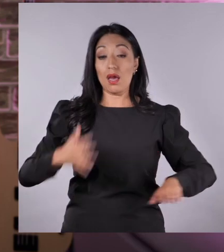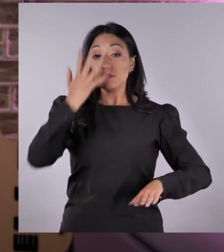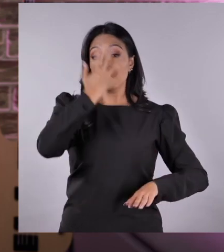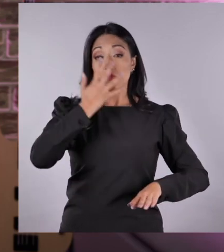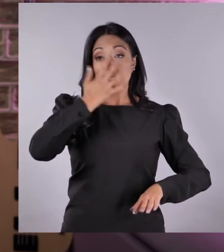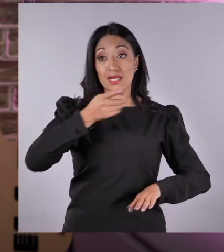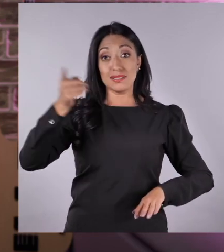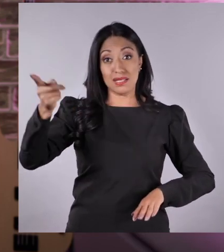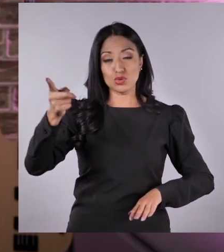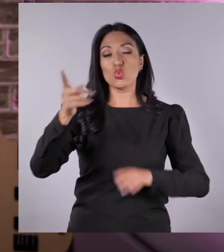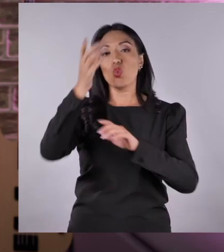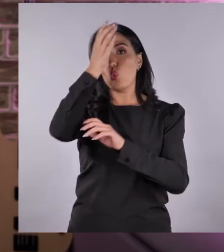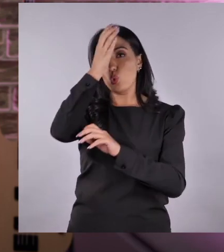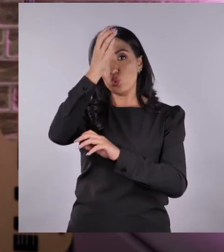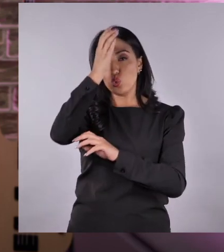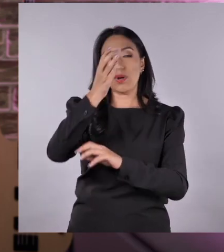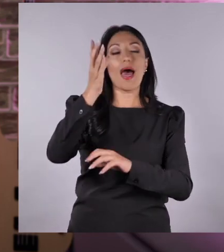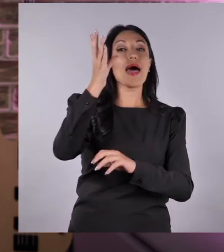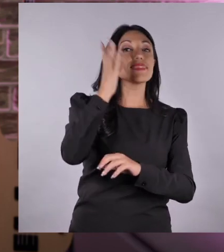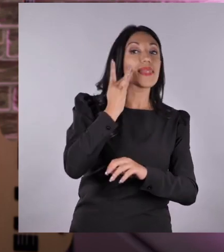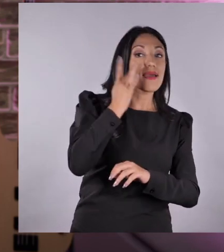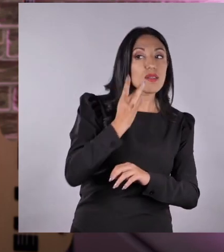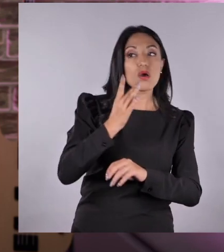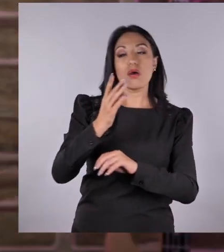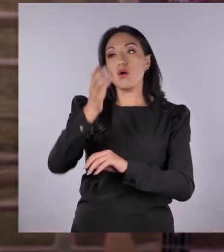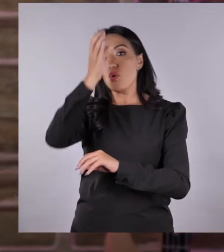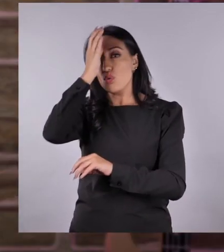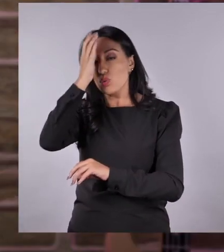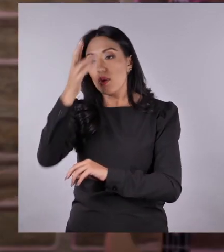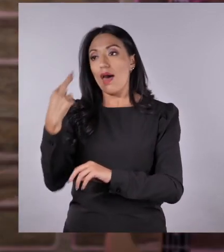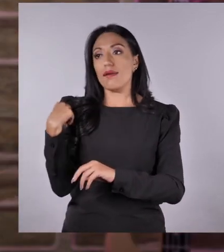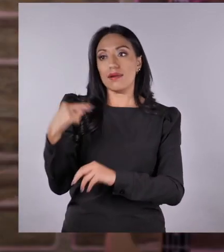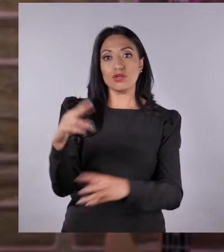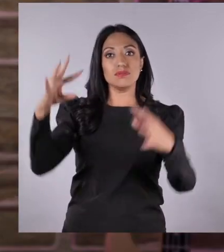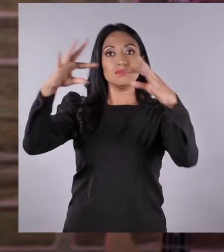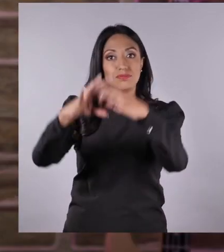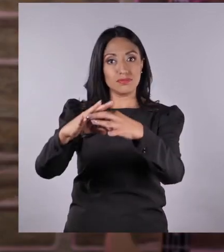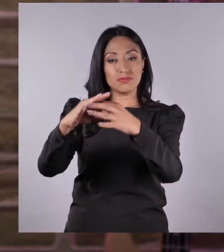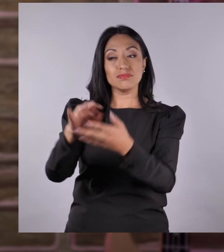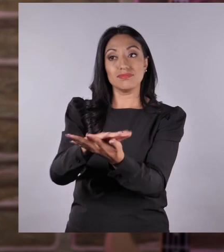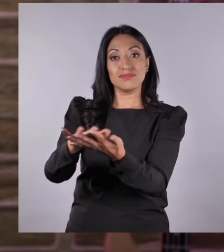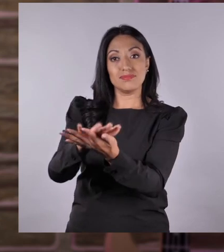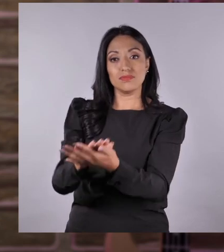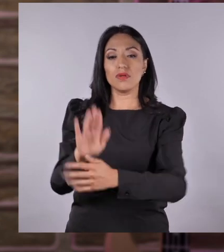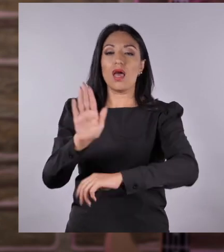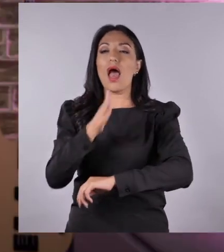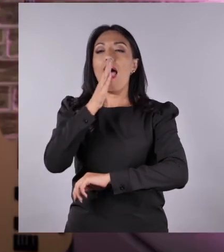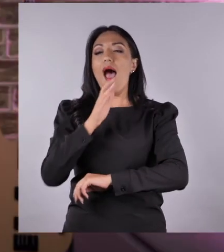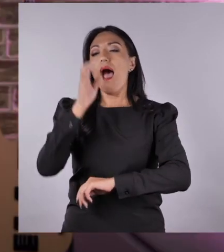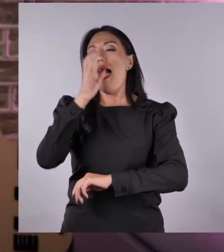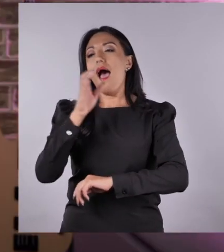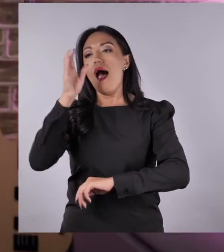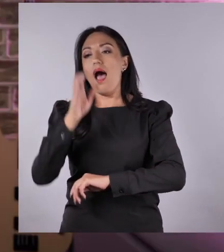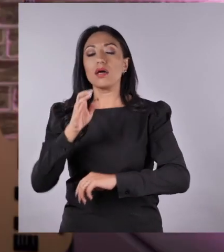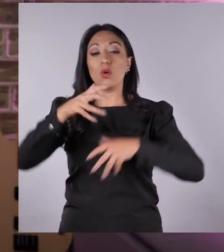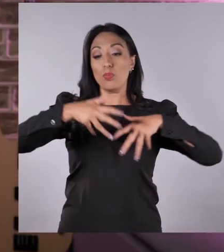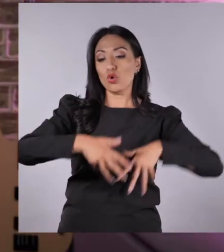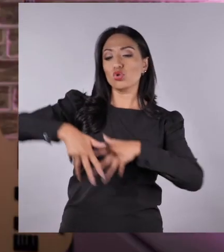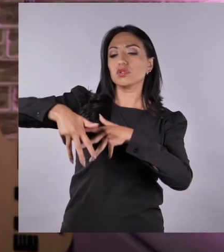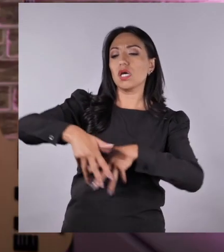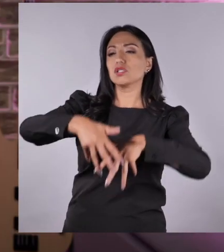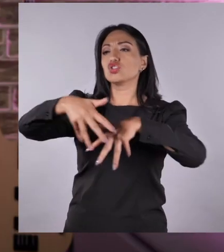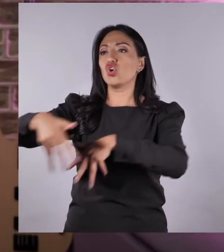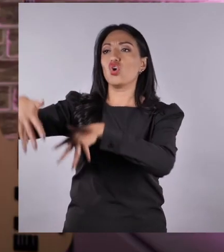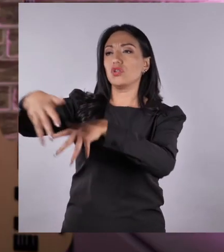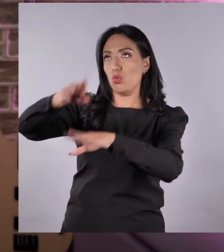tipo de melodías surgen de la mezcla de la cultura afro con la tradición religiosa. Por eso los arrullos se cantan generalmente